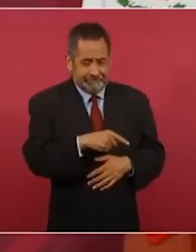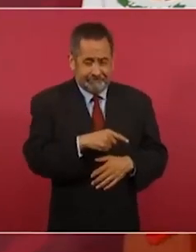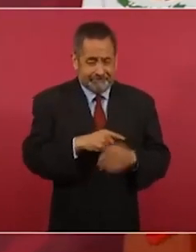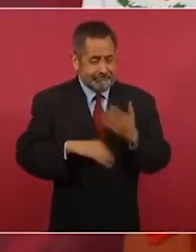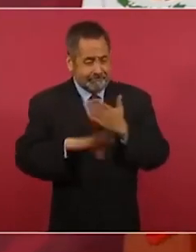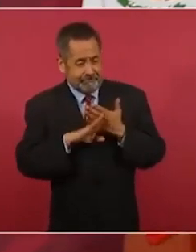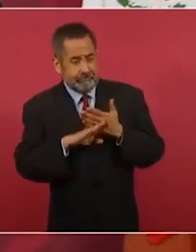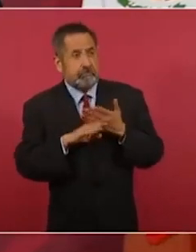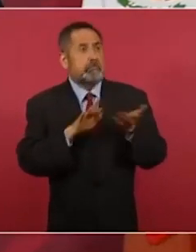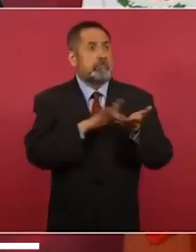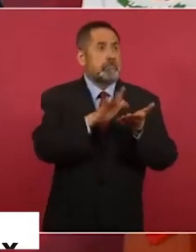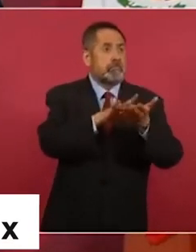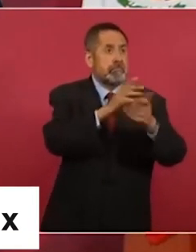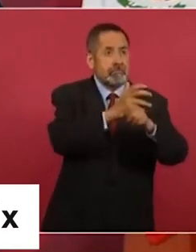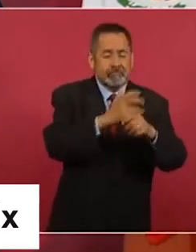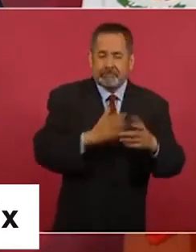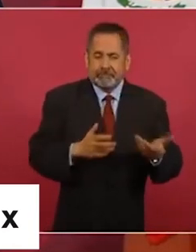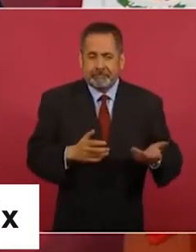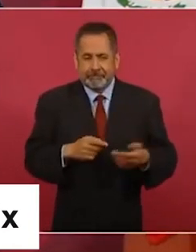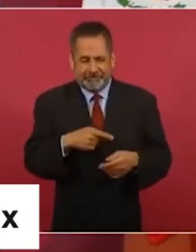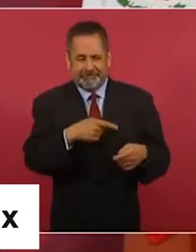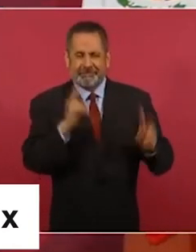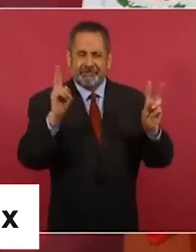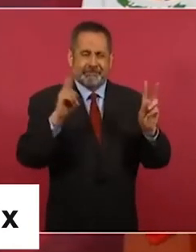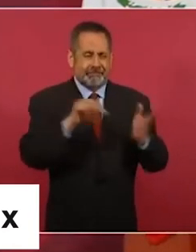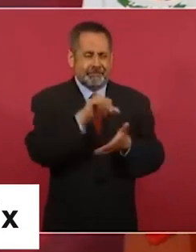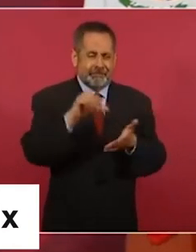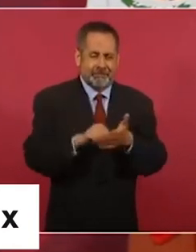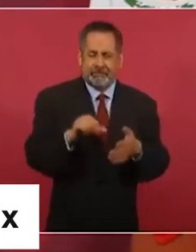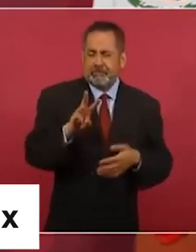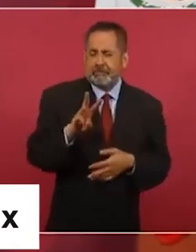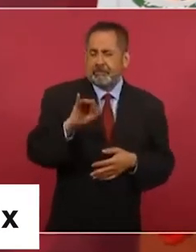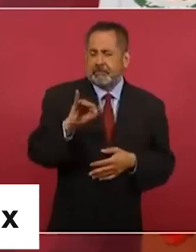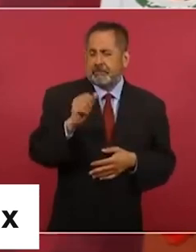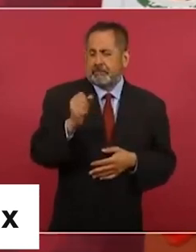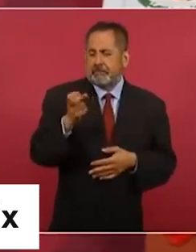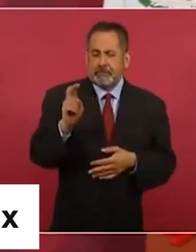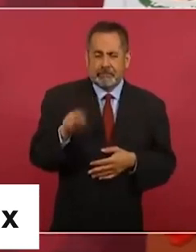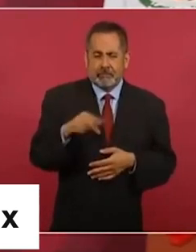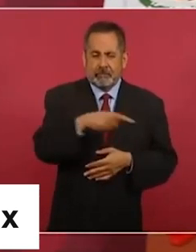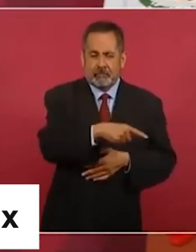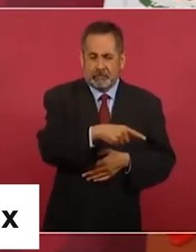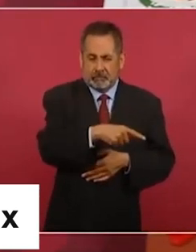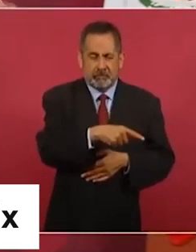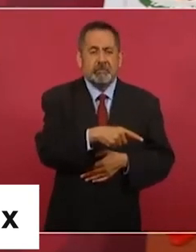Ese centro Wilson tiene esa característica, ahí se reúnen